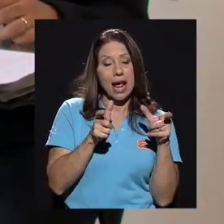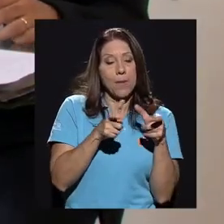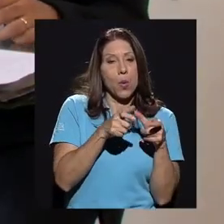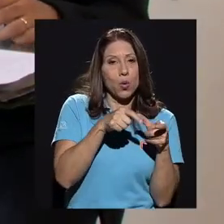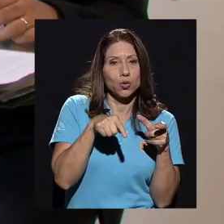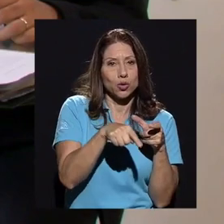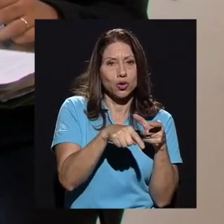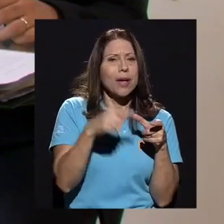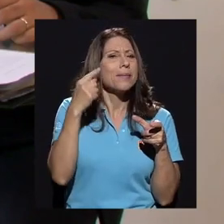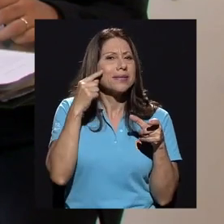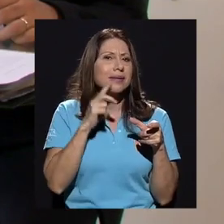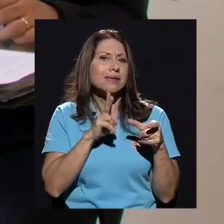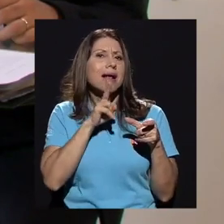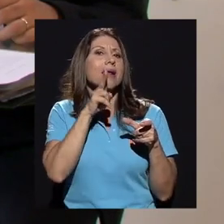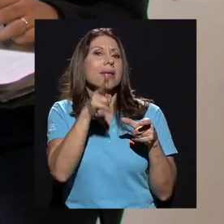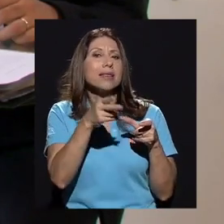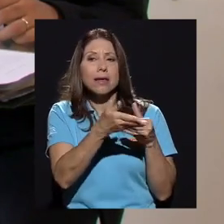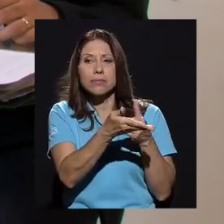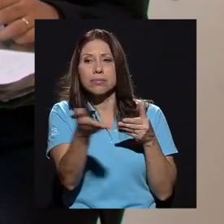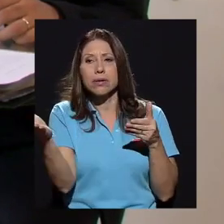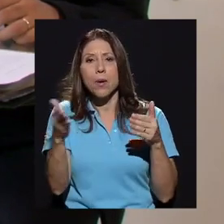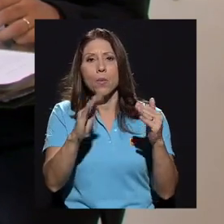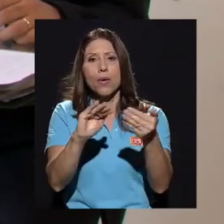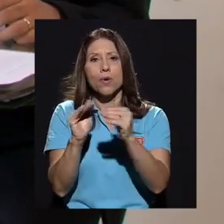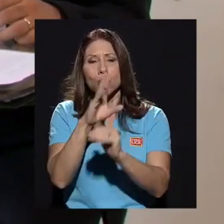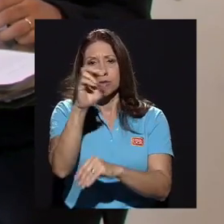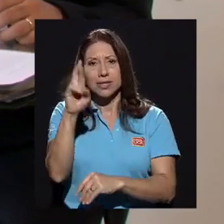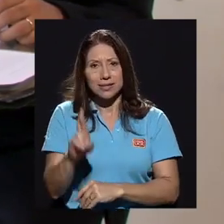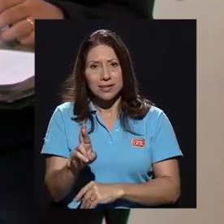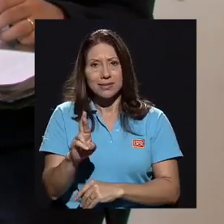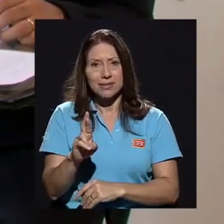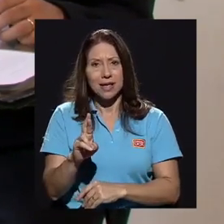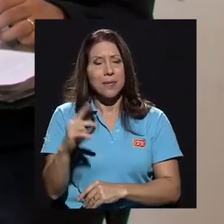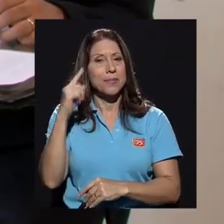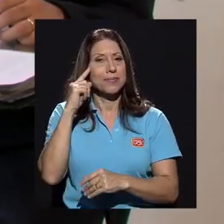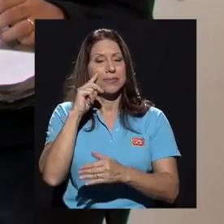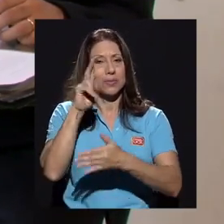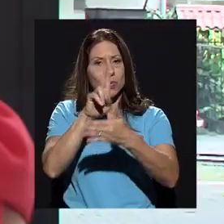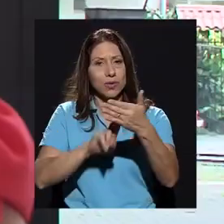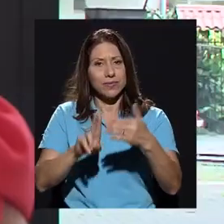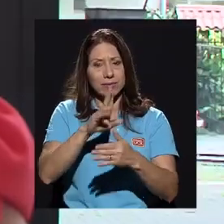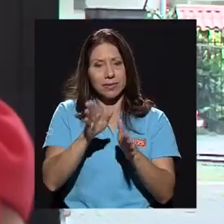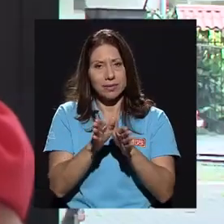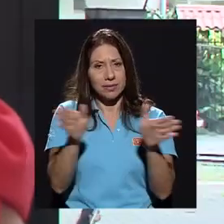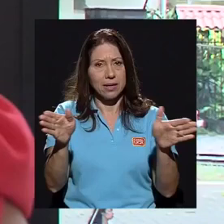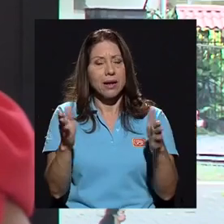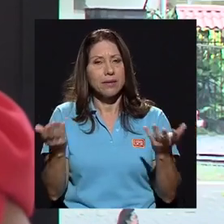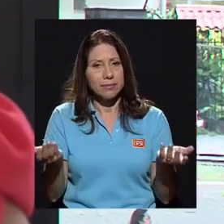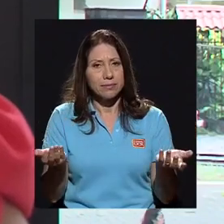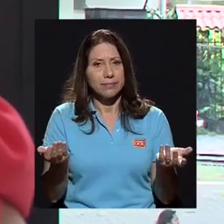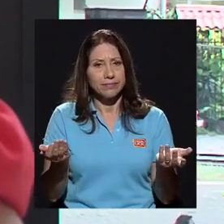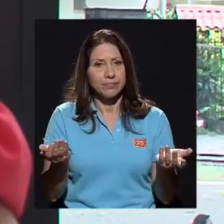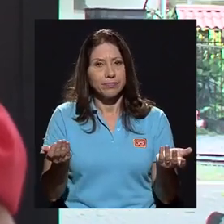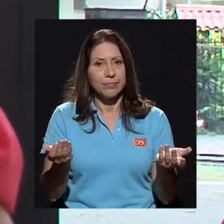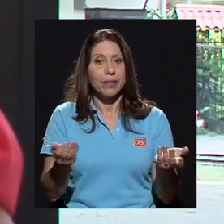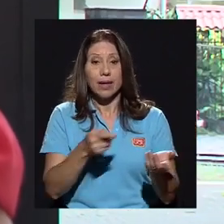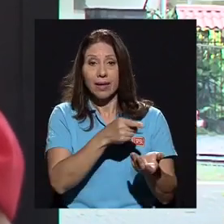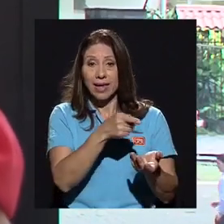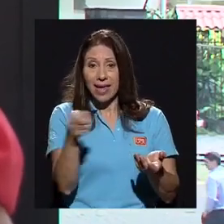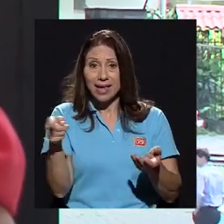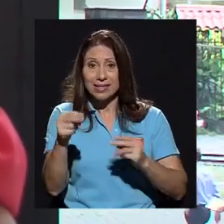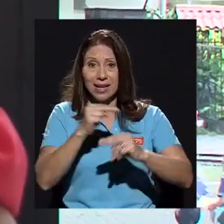pocos, sino pensar realmente en el pueblo costarricense y en la universidad en general, ¿verdad? Y que queden